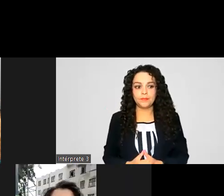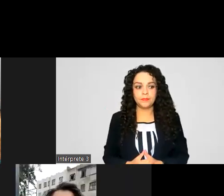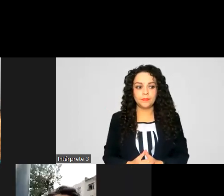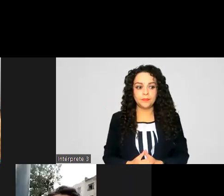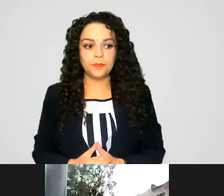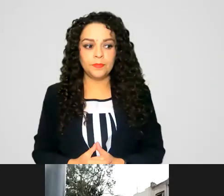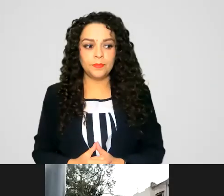Gracias